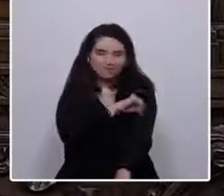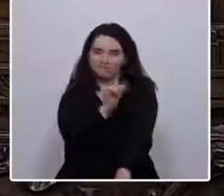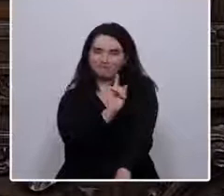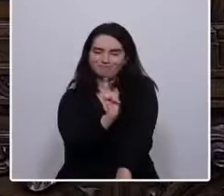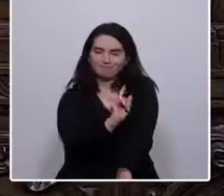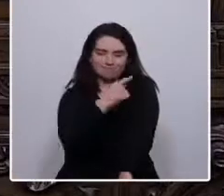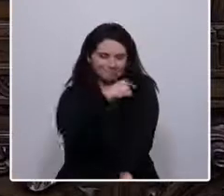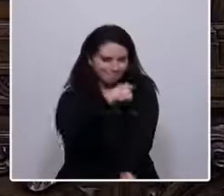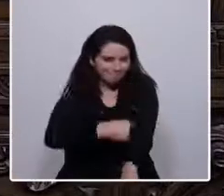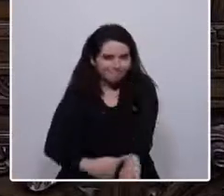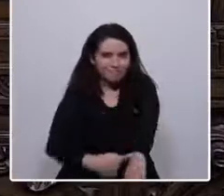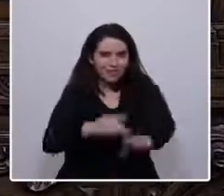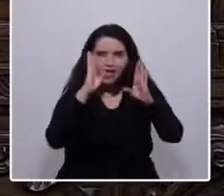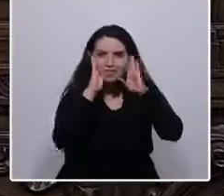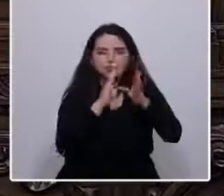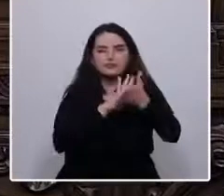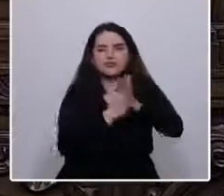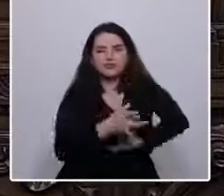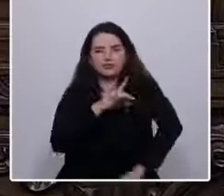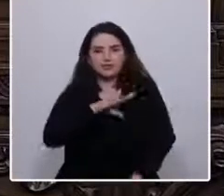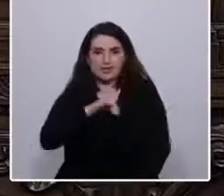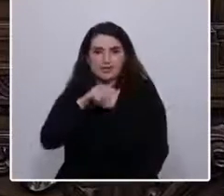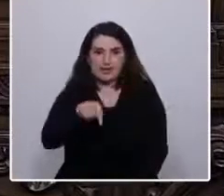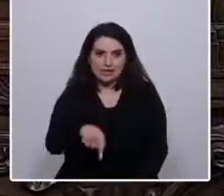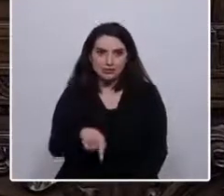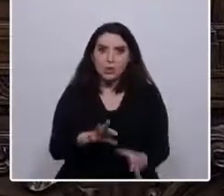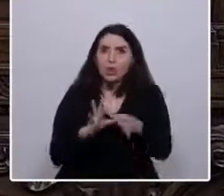que ya nos une en esta Convención.